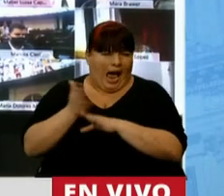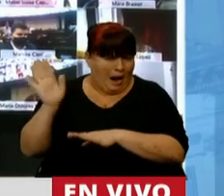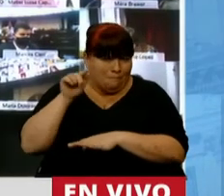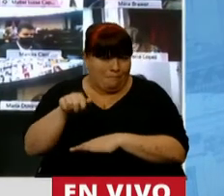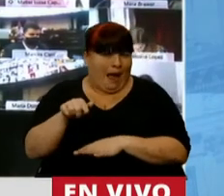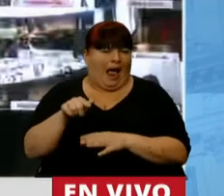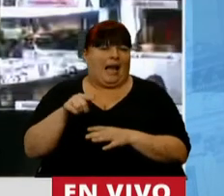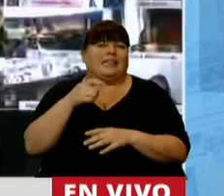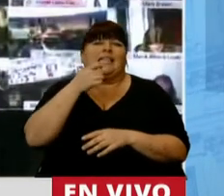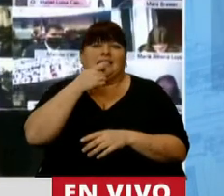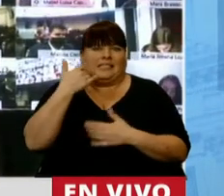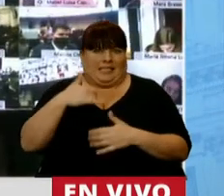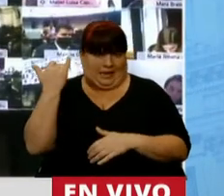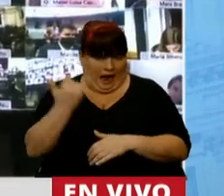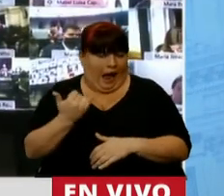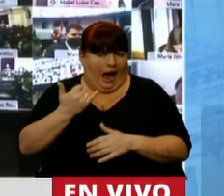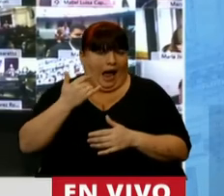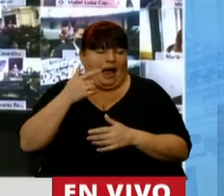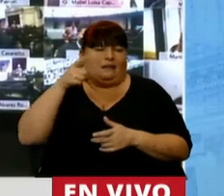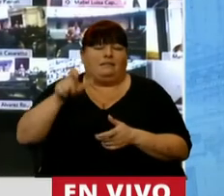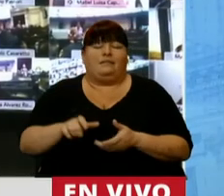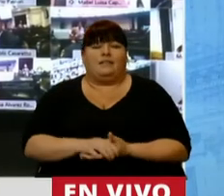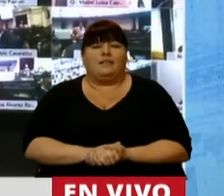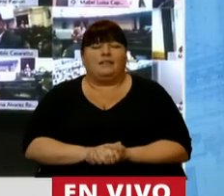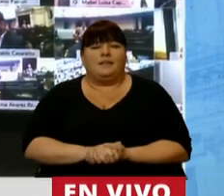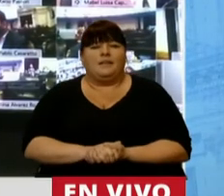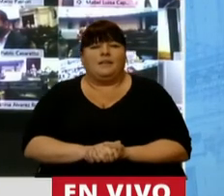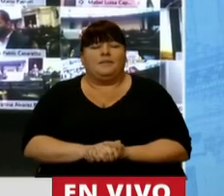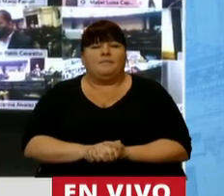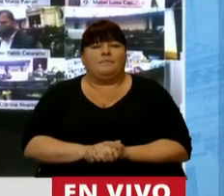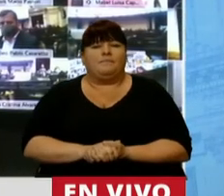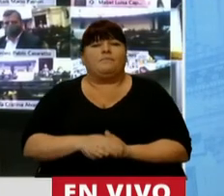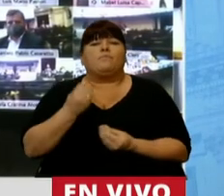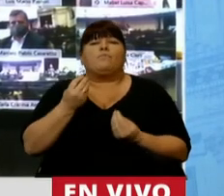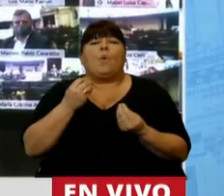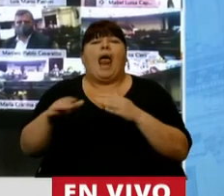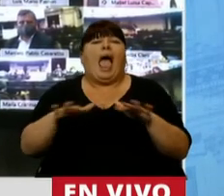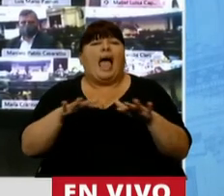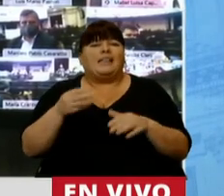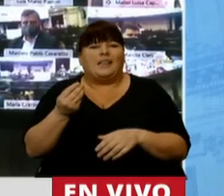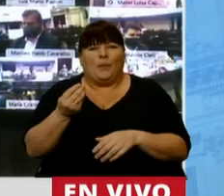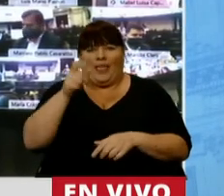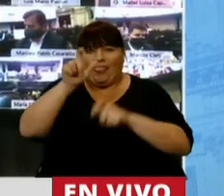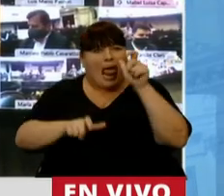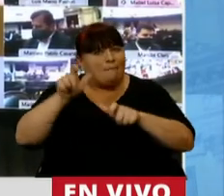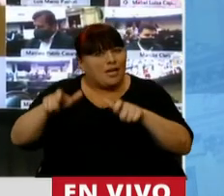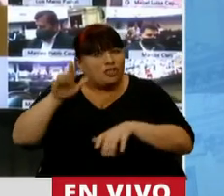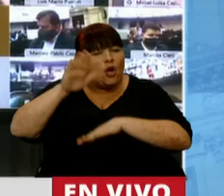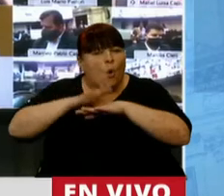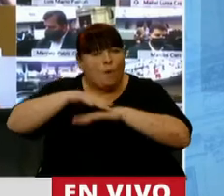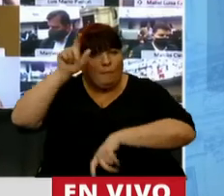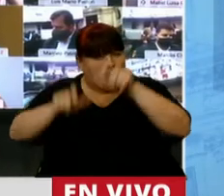independientemente de la magnitud de la señal antropogénica, es la actividad humana, la